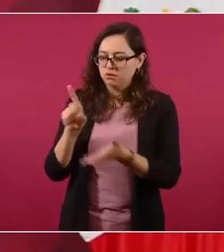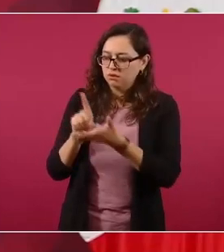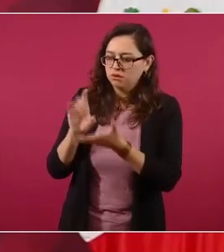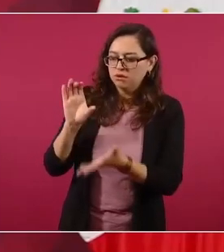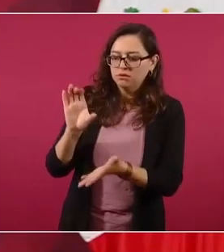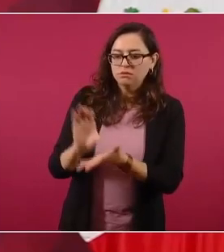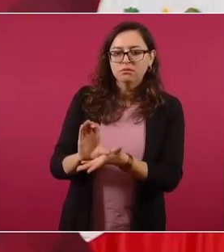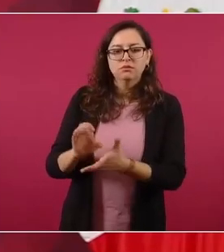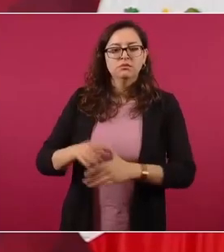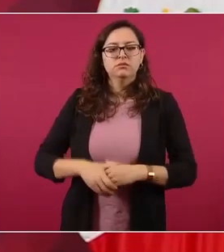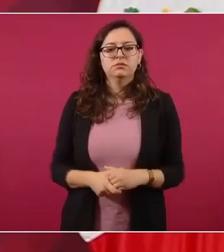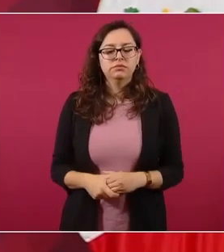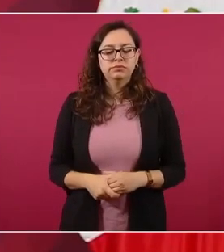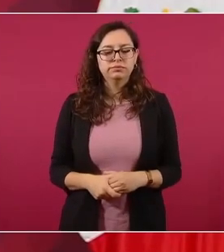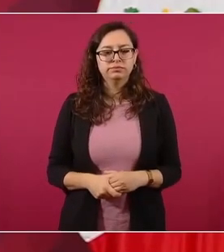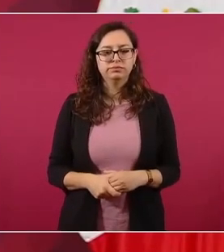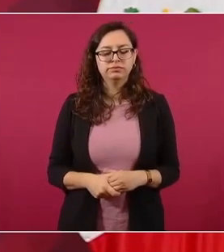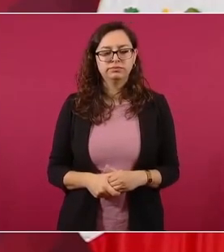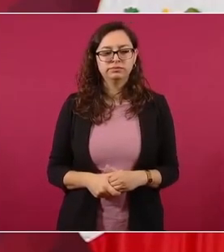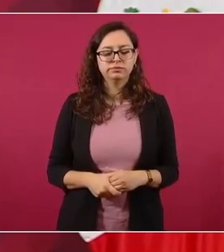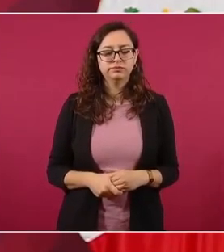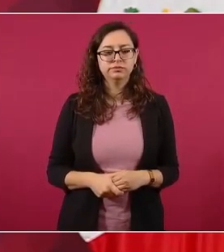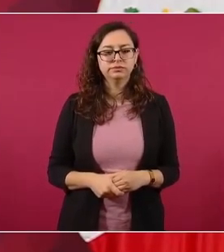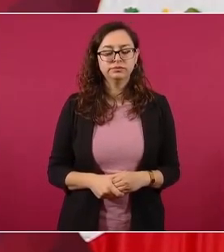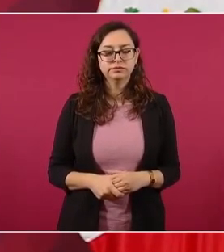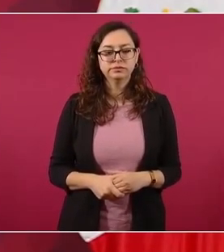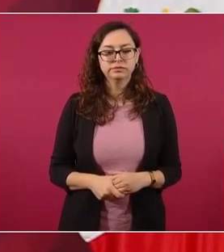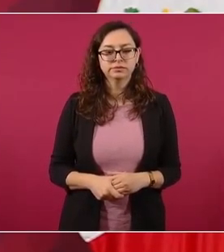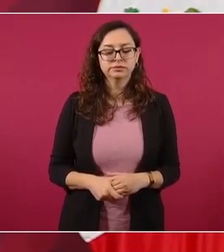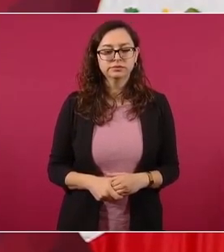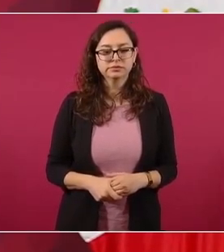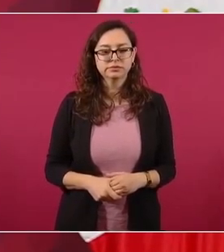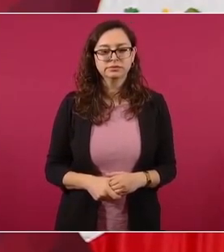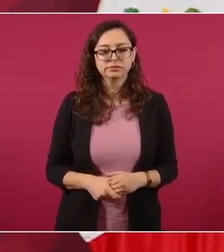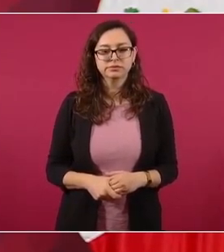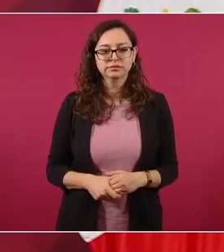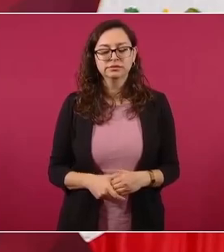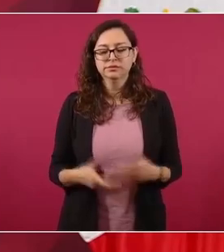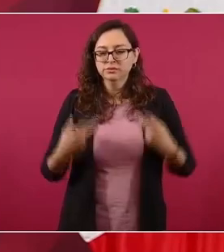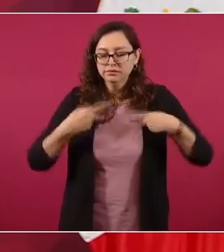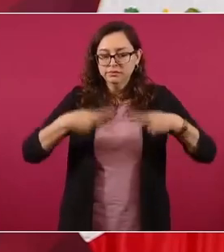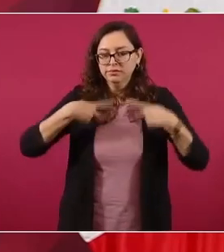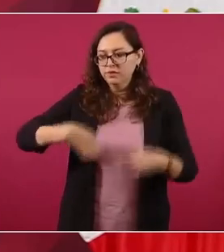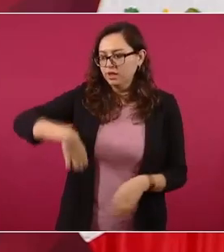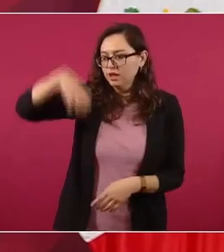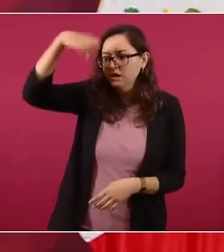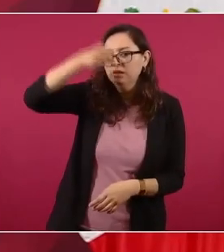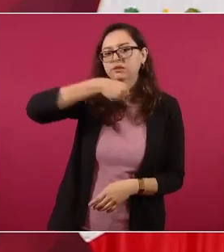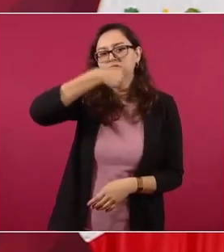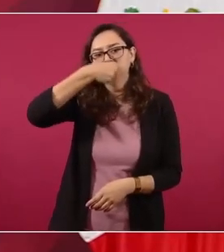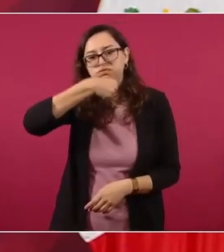para adultos mayores.